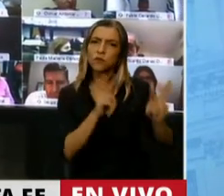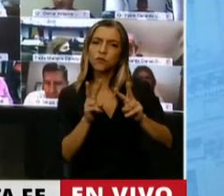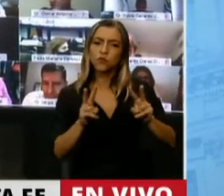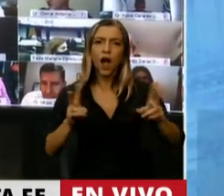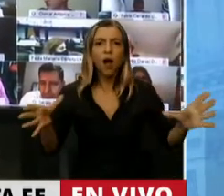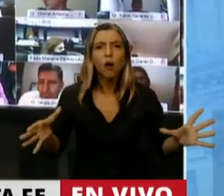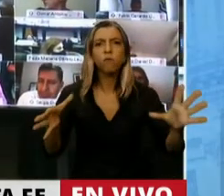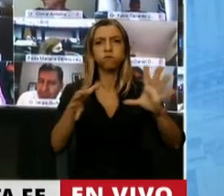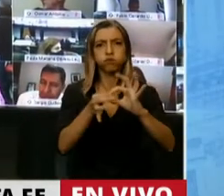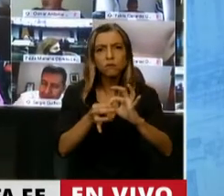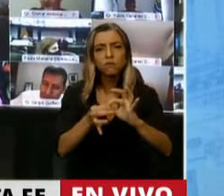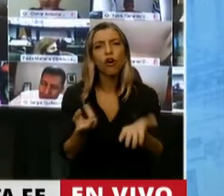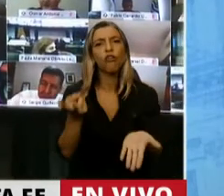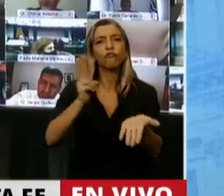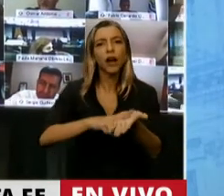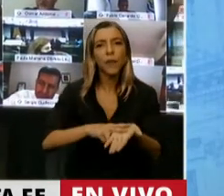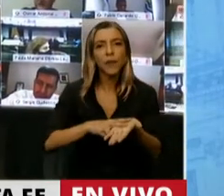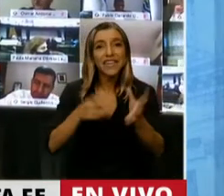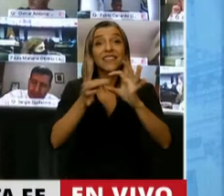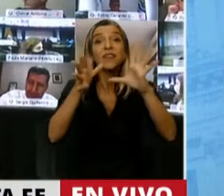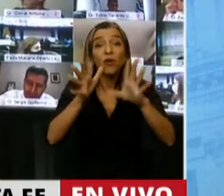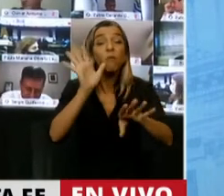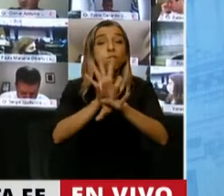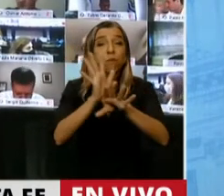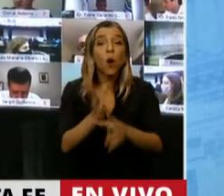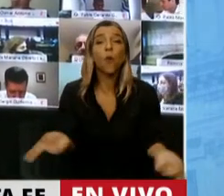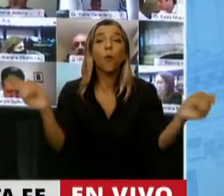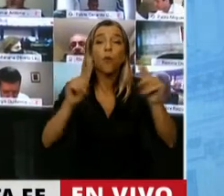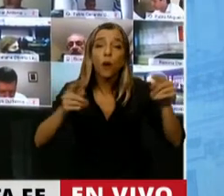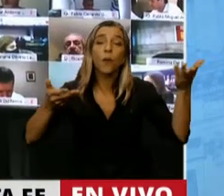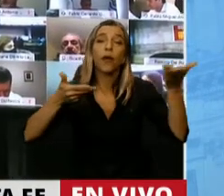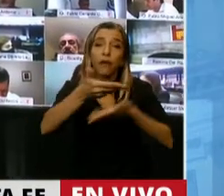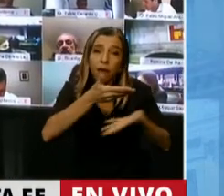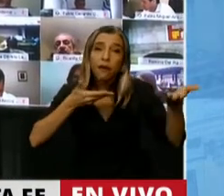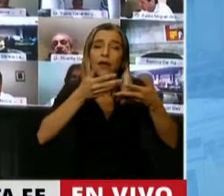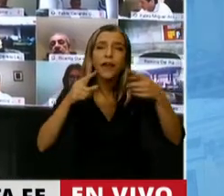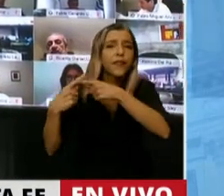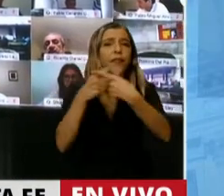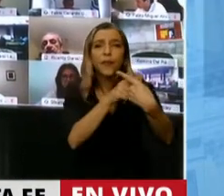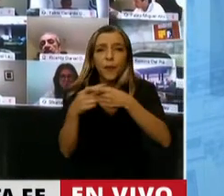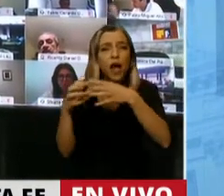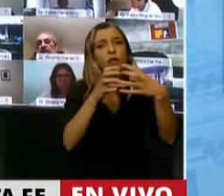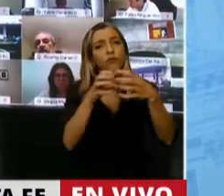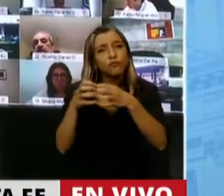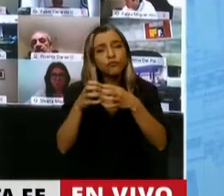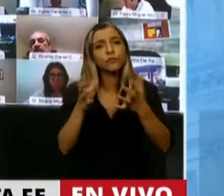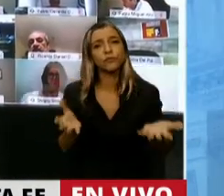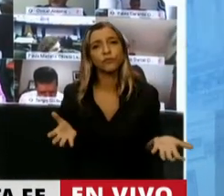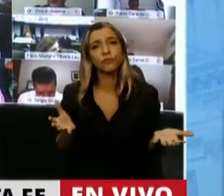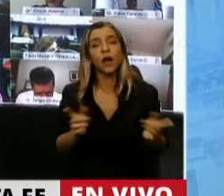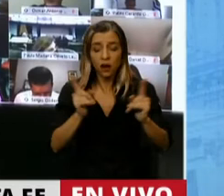que volver a esa polarización democrática. gestos en estos días, Presidente, que aún no los hace poner optimistas.